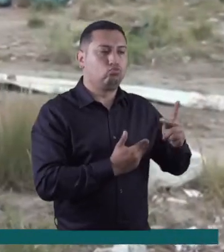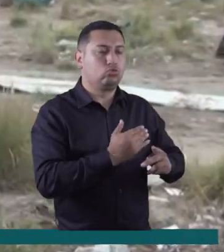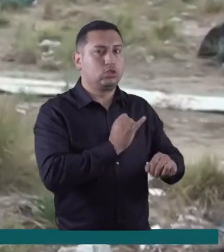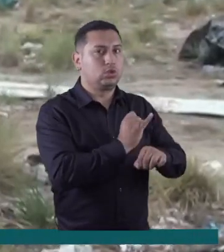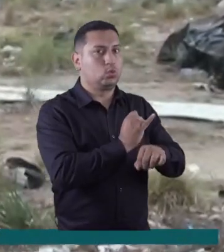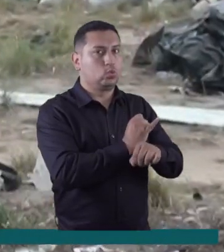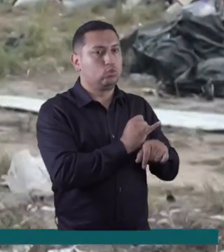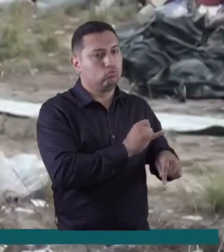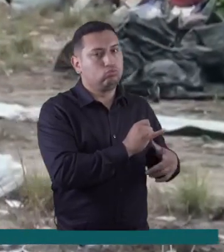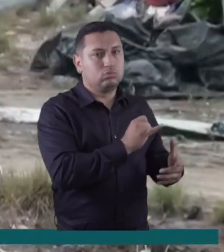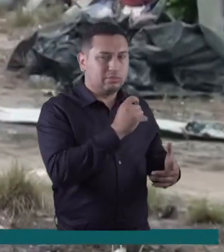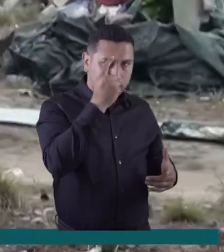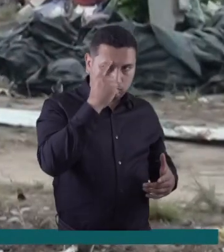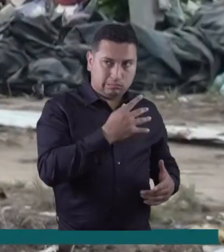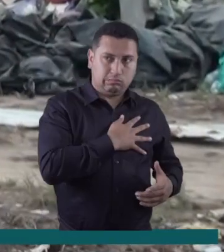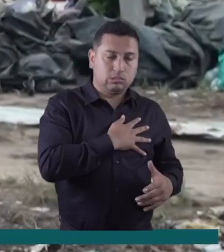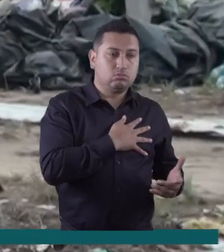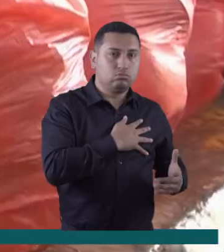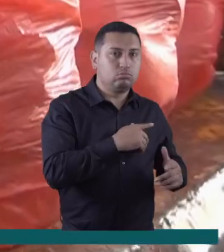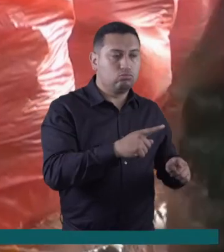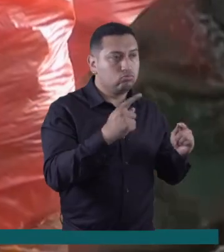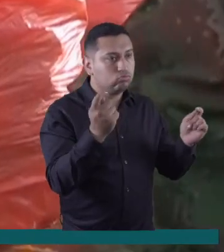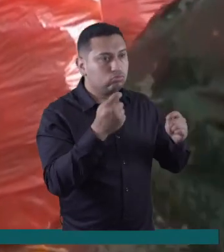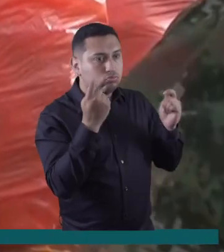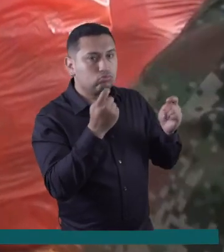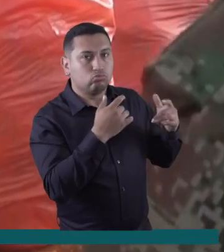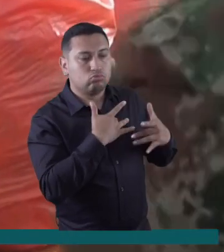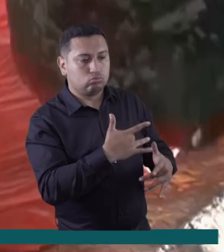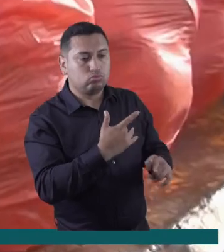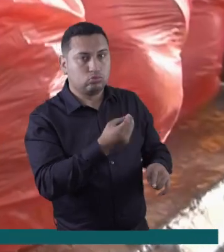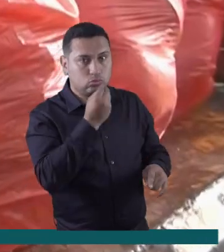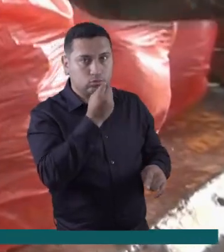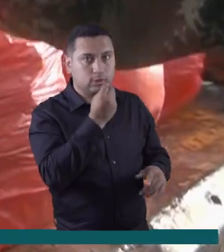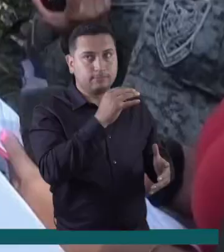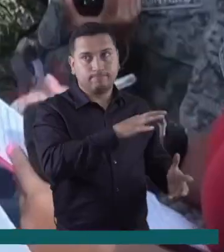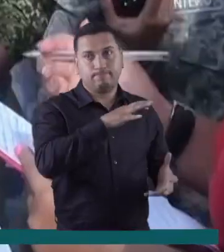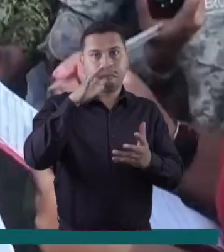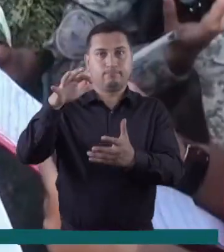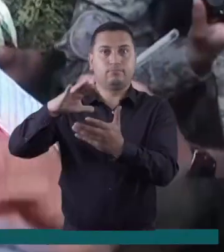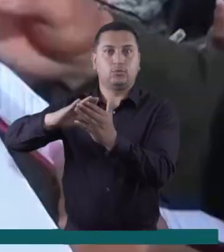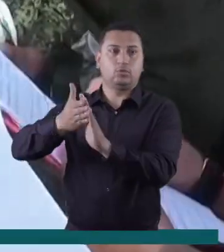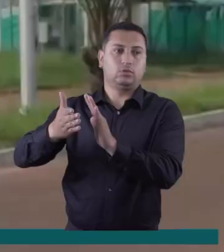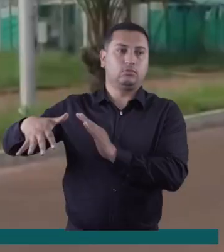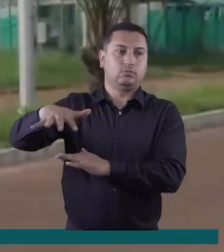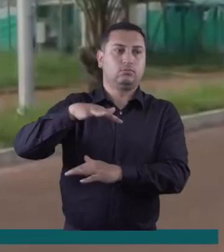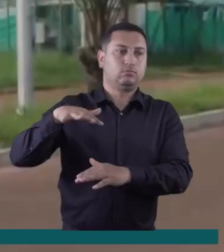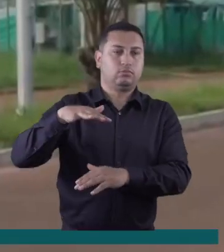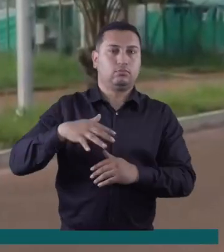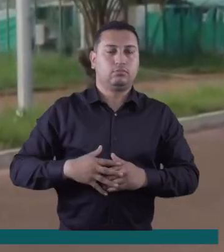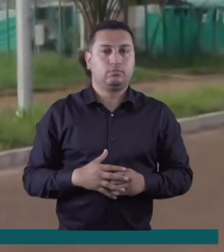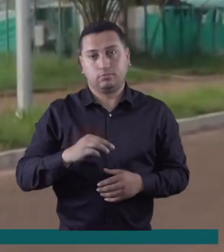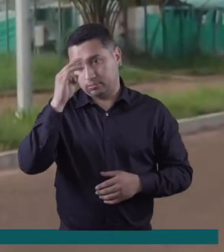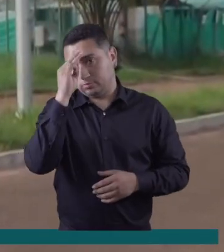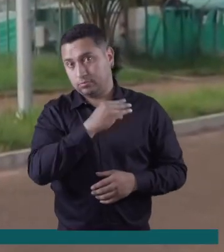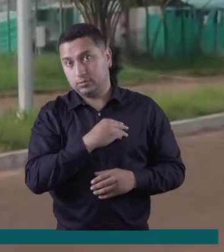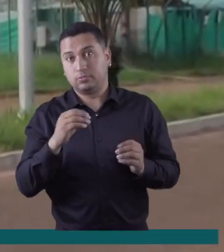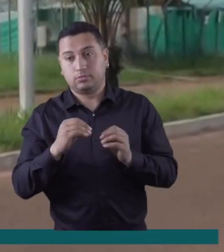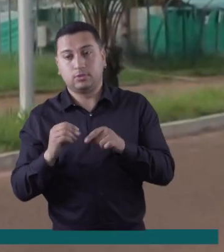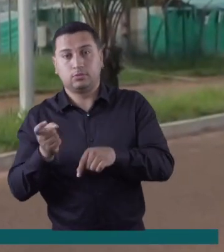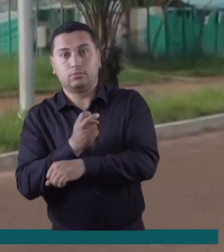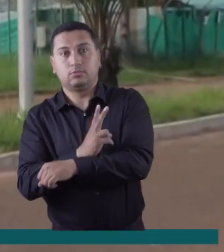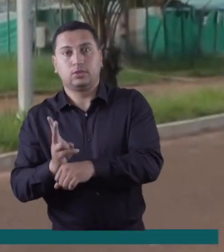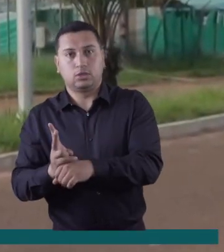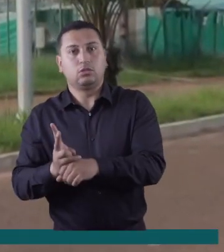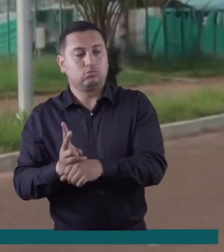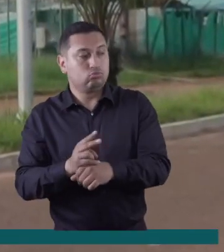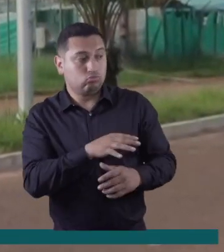situación de los Amorúas, decidió iniciar una campaña de donación de alimentos para entregarlos a esa comunidad. Las fuerzas militares presentes en